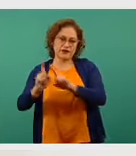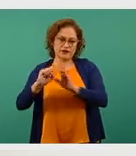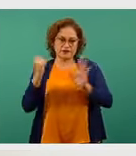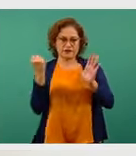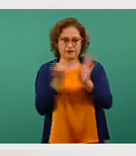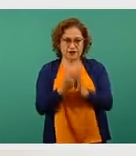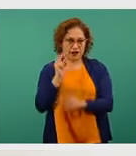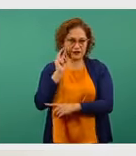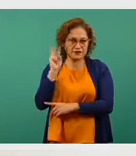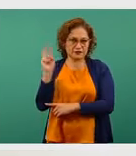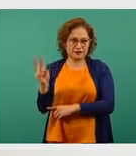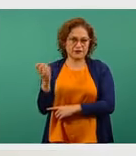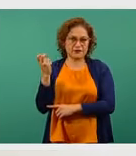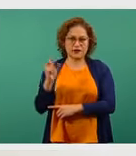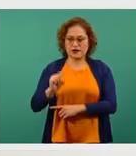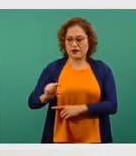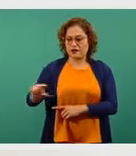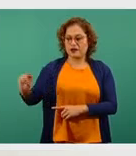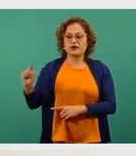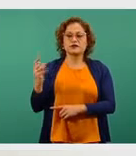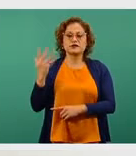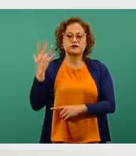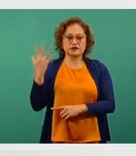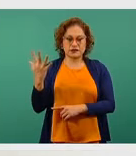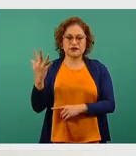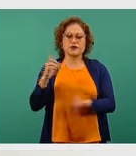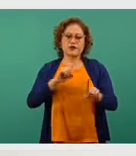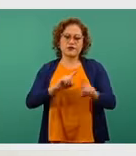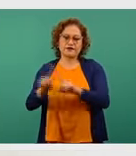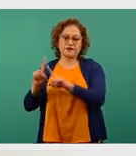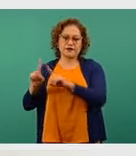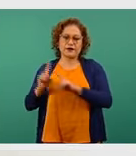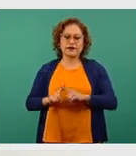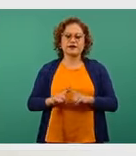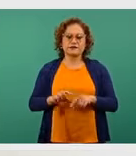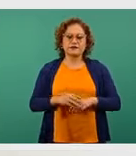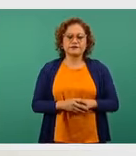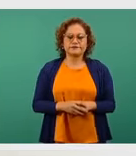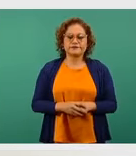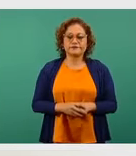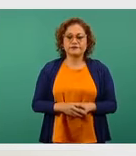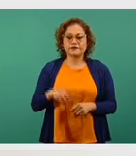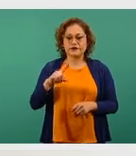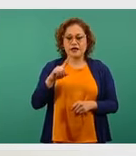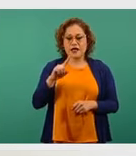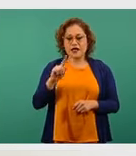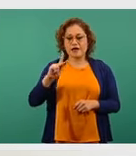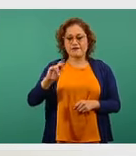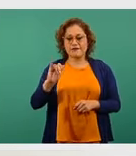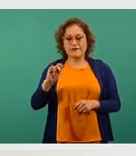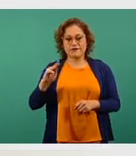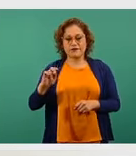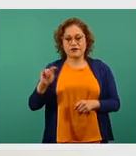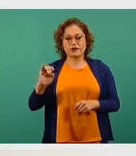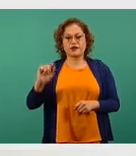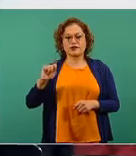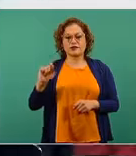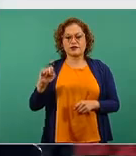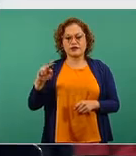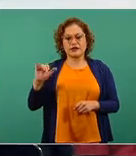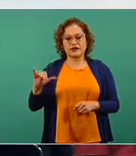la vacuna de Pfizer-BioNTech, AstraZeneca, Sinovac, Sputnik V y CanSino.